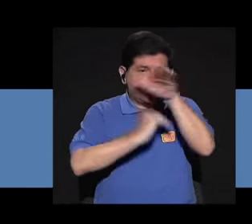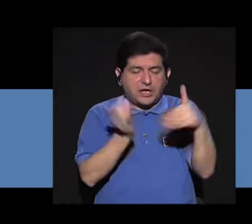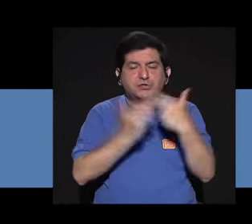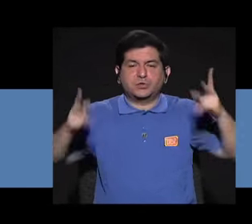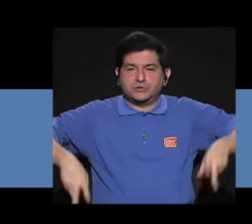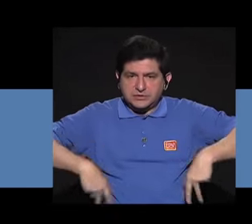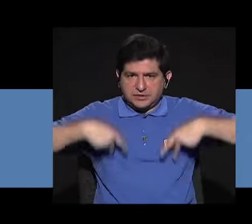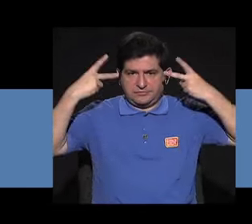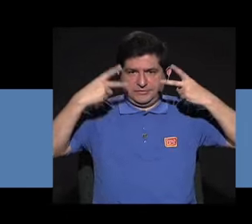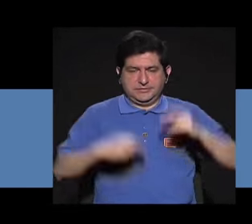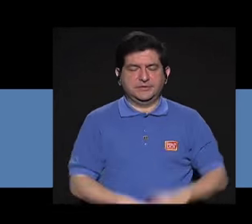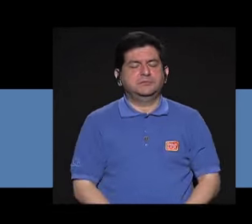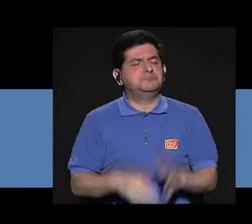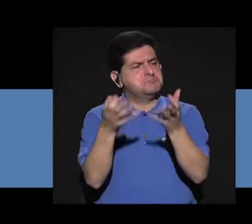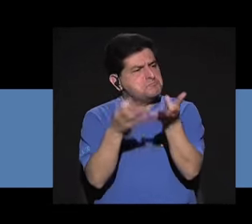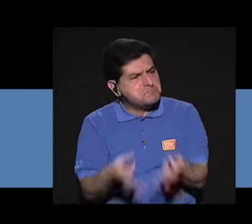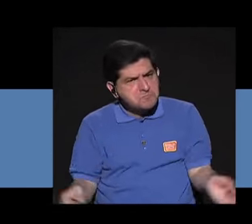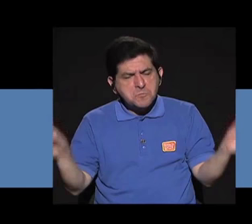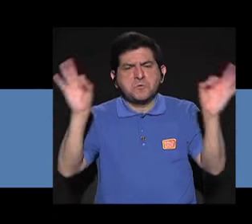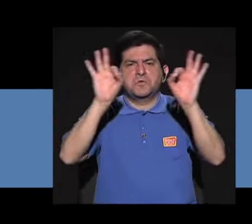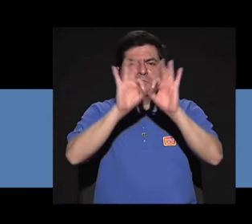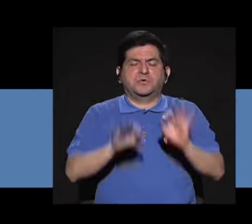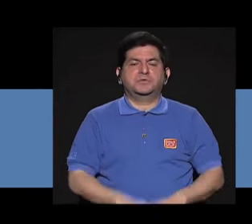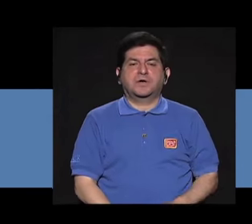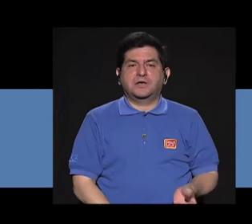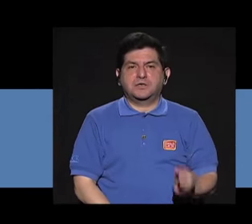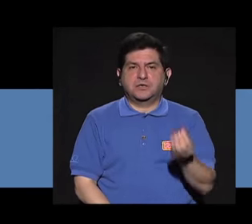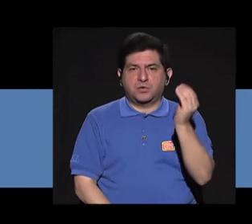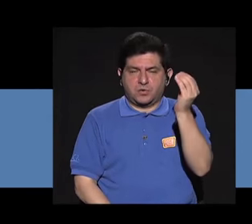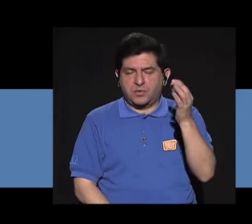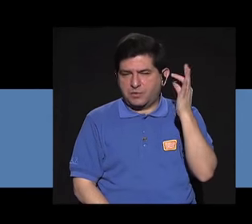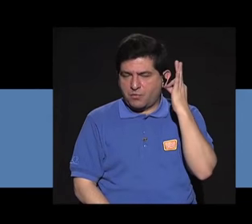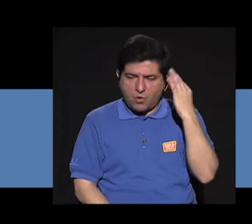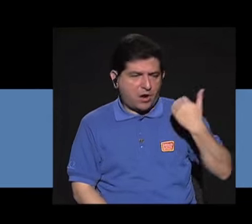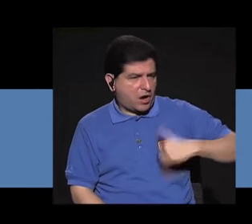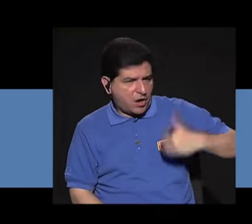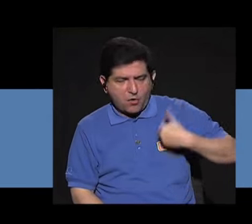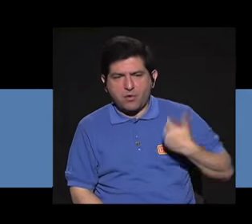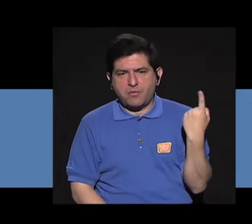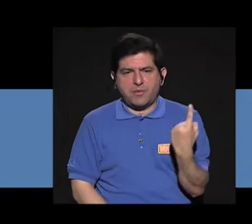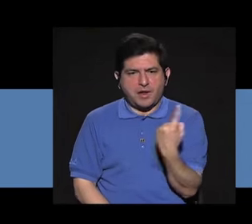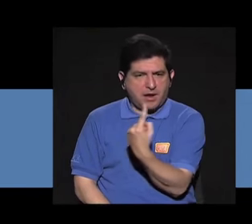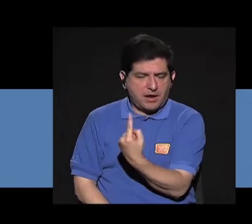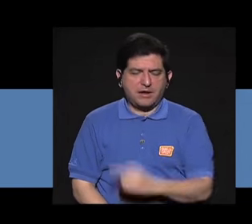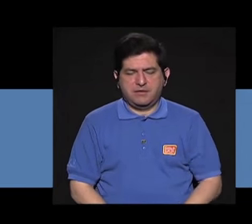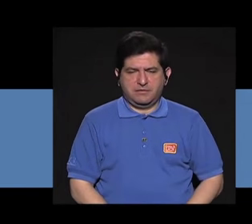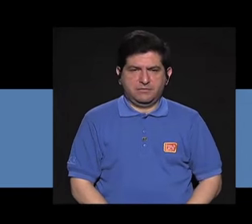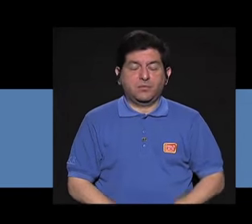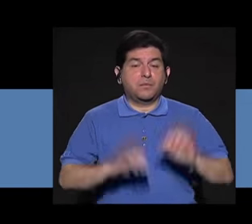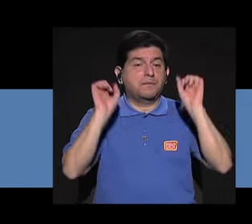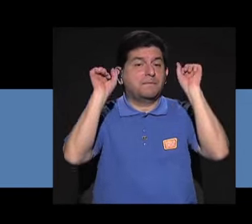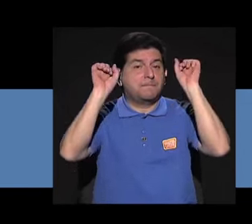enfrentar el resto de la vida. Entonces, es muy importante que el joven, que la joven, que cada uno de los adolescentes pueda